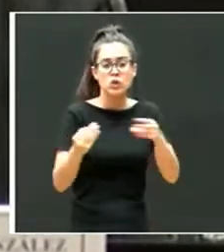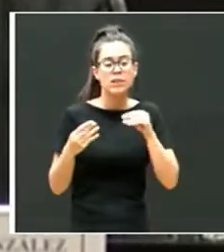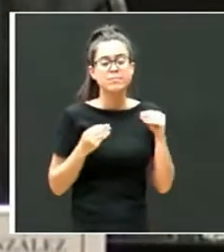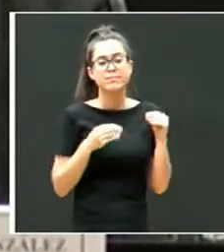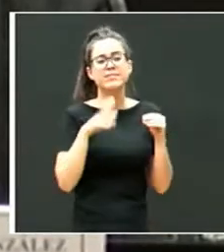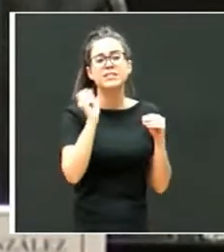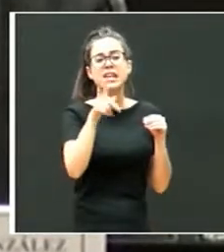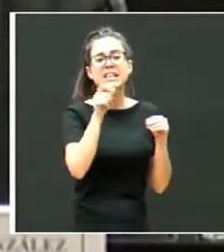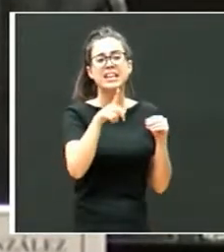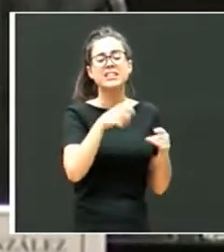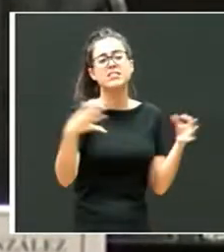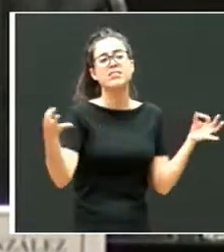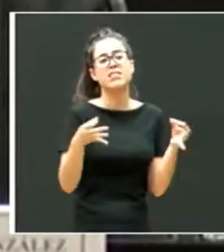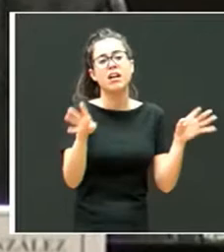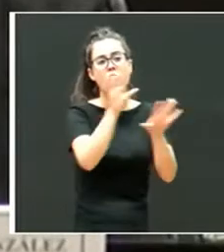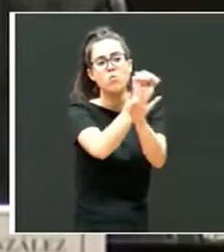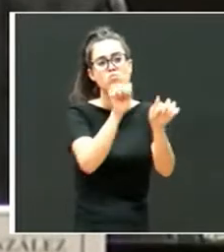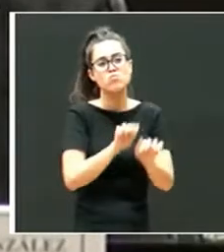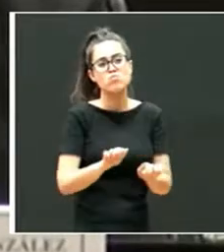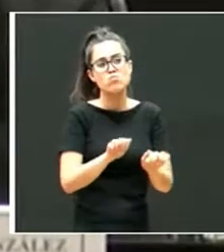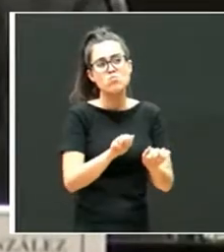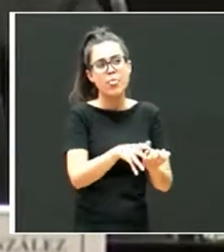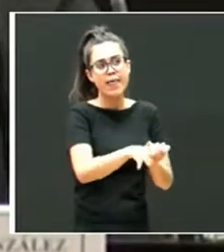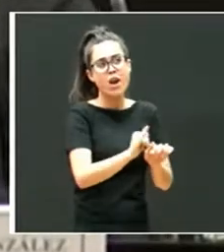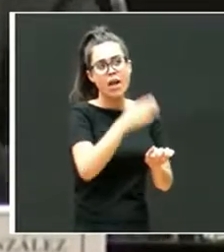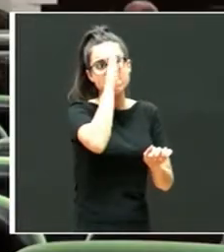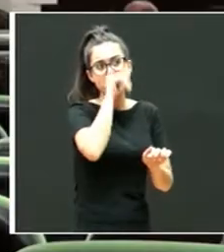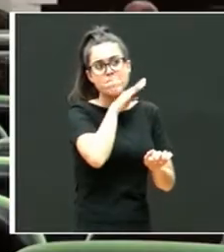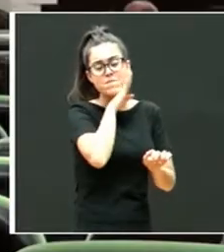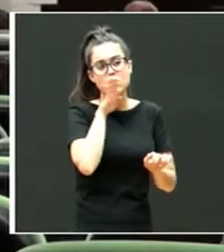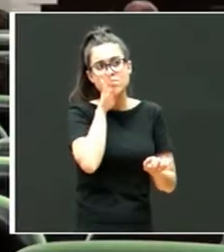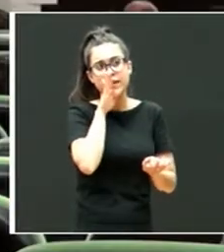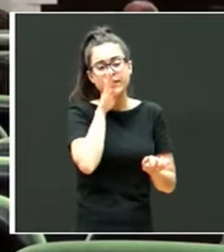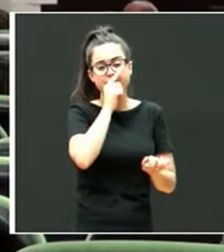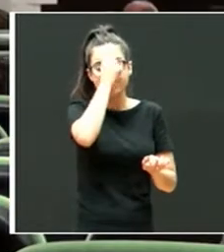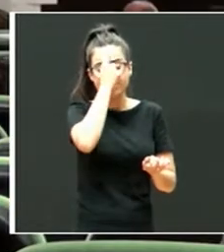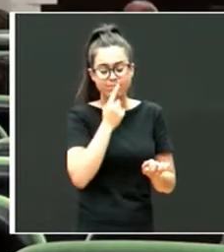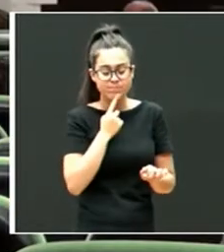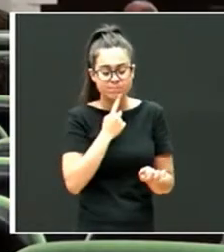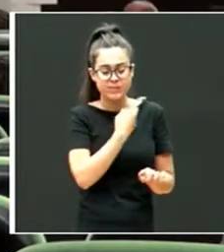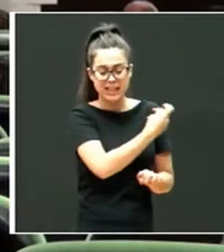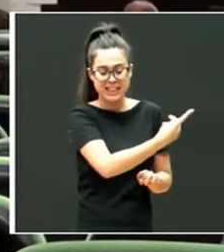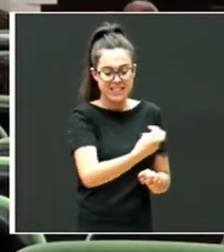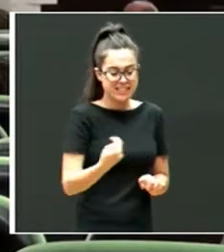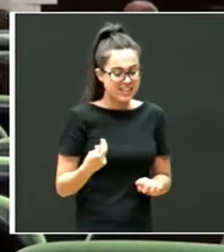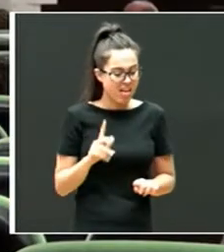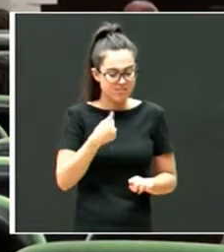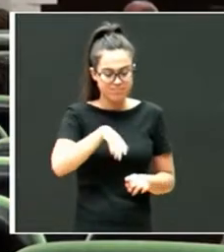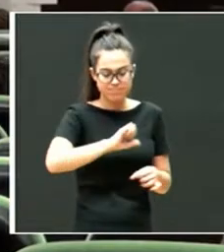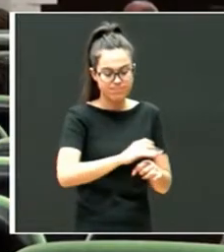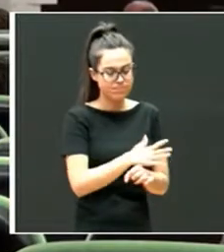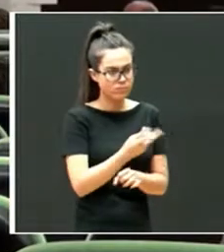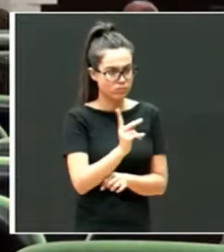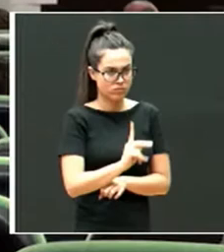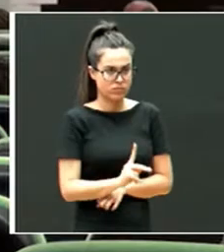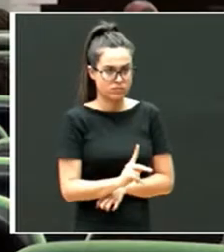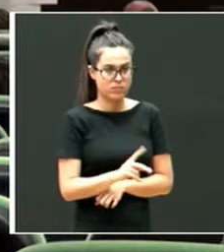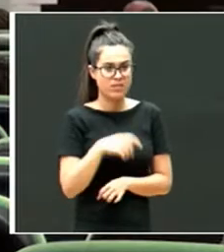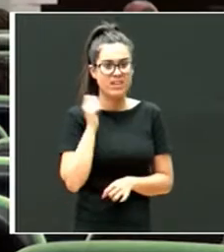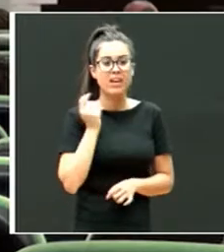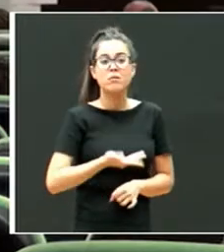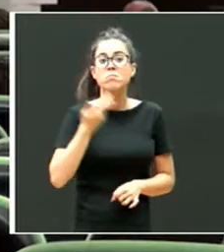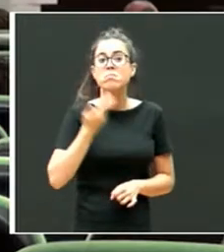que hay un modelo implícito en los padres de las necesidades infantiles inadecuado. Y que es muy